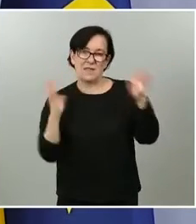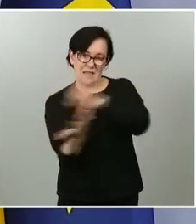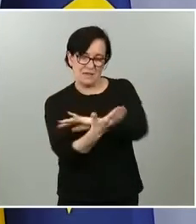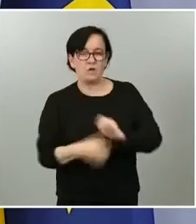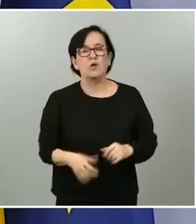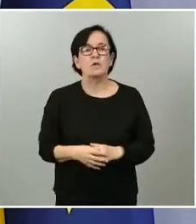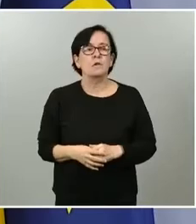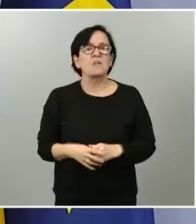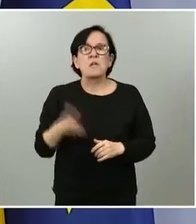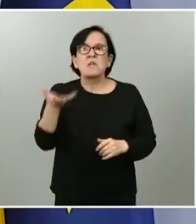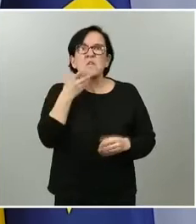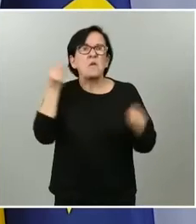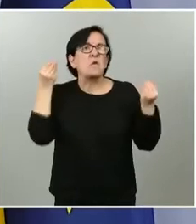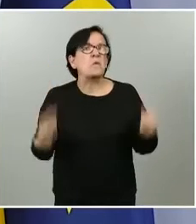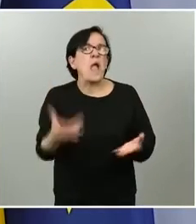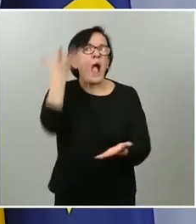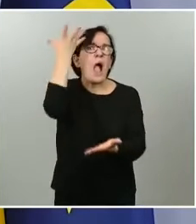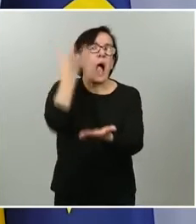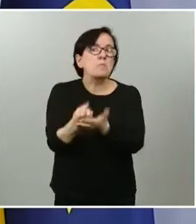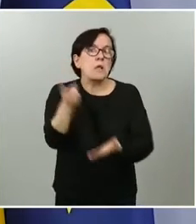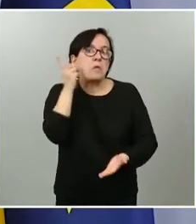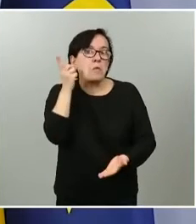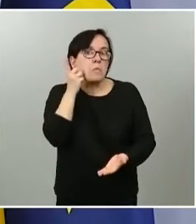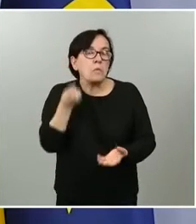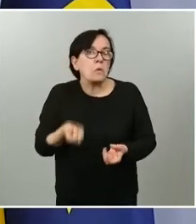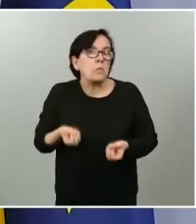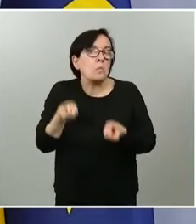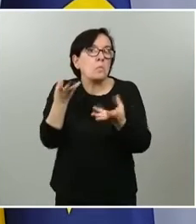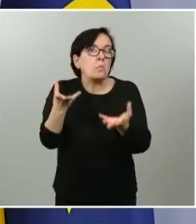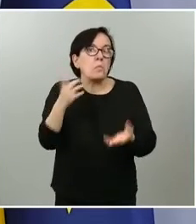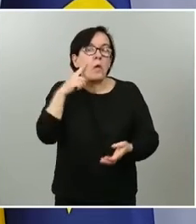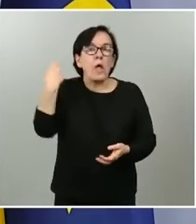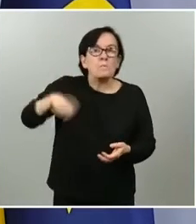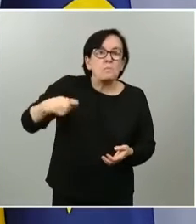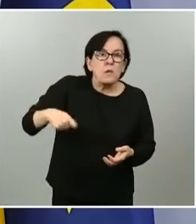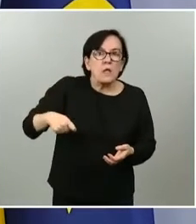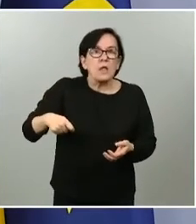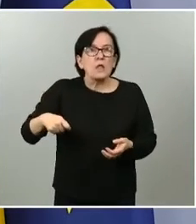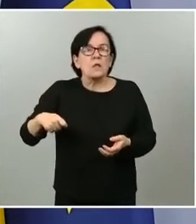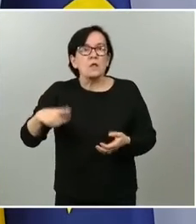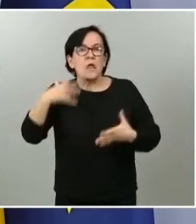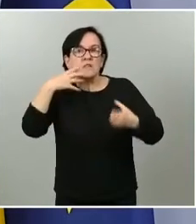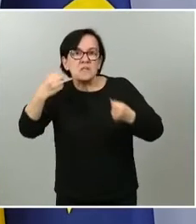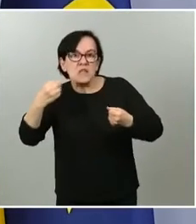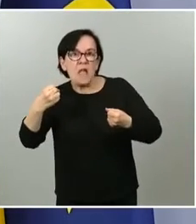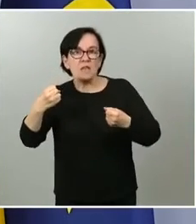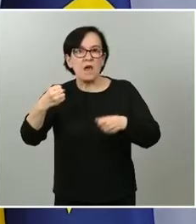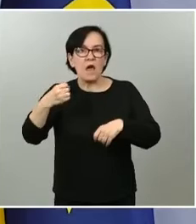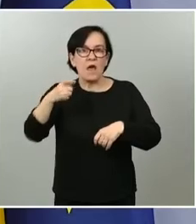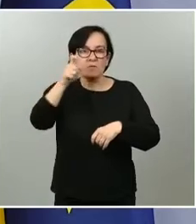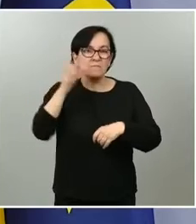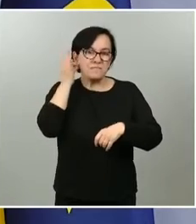conozco qué aplicación móvil ha anunciado la presidenta o la consejera de Sanidad de las Llanes Baleares. Hay distintas